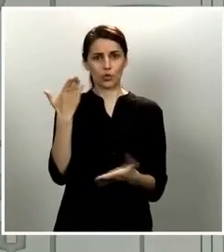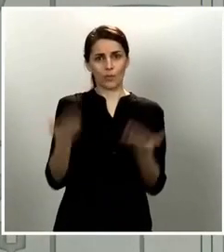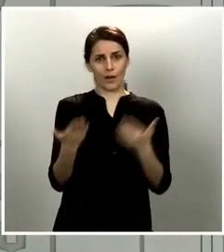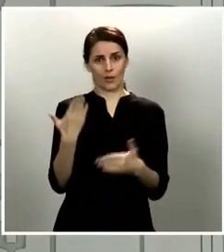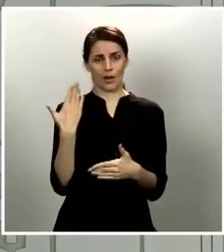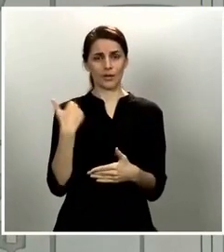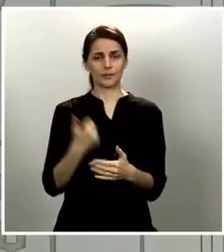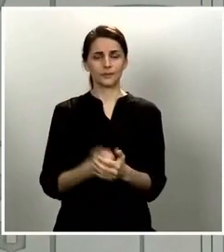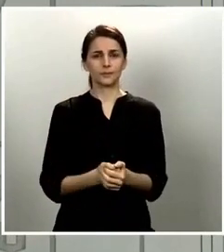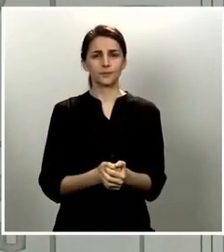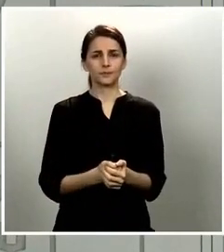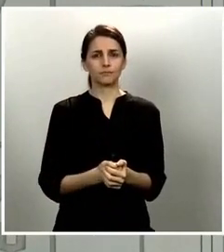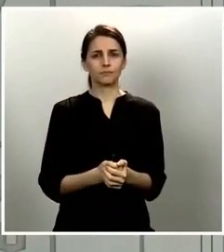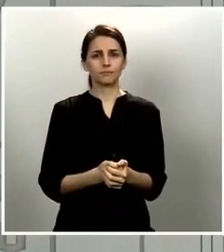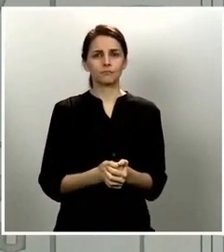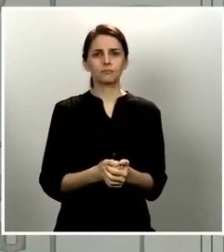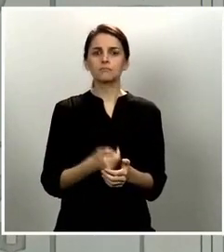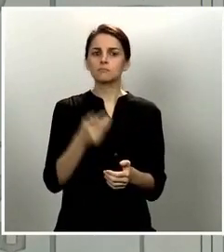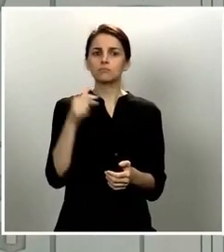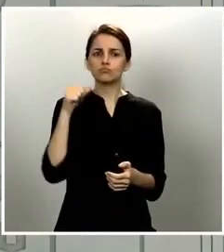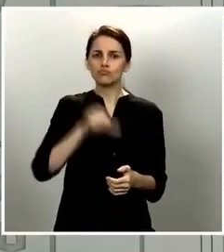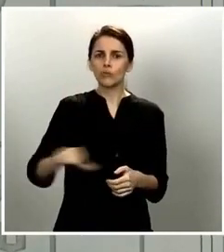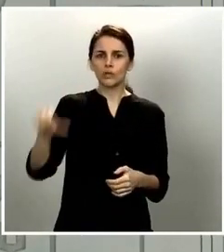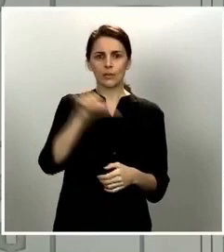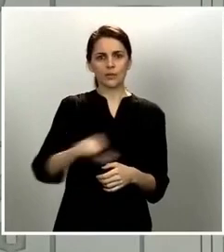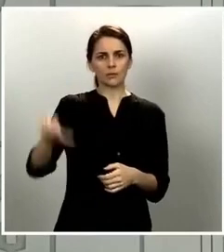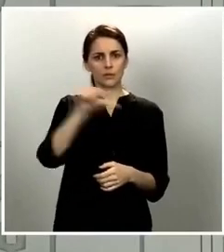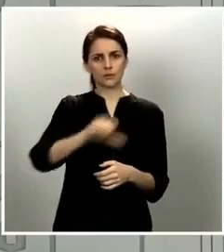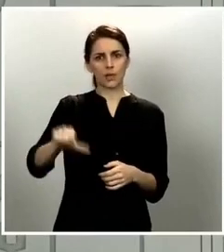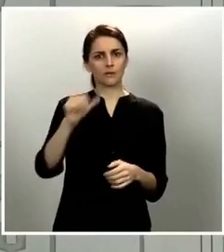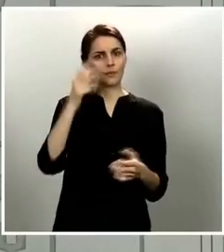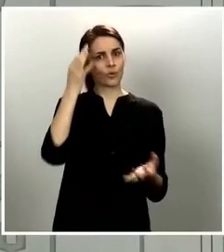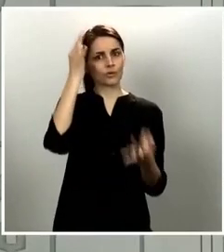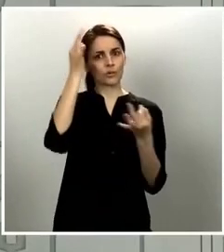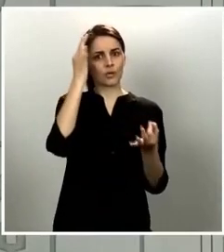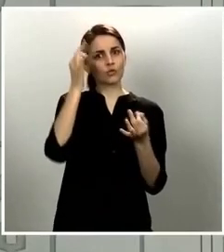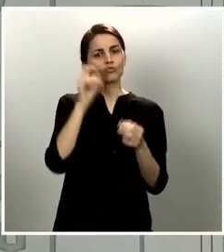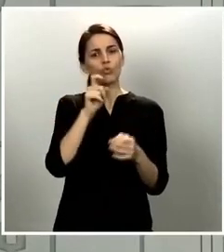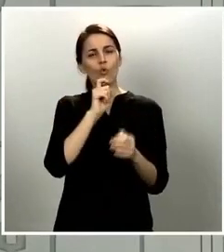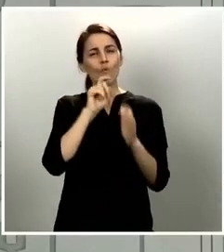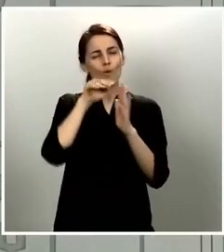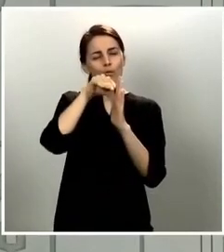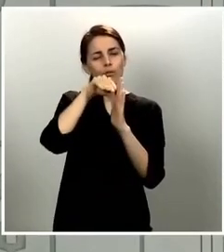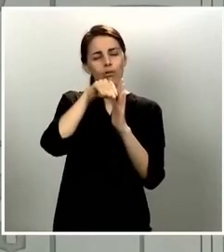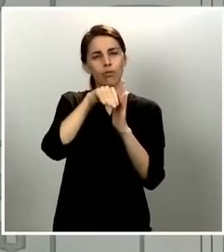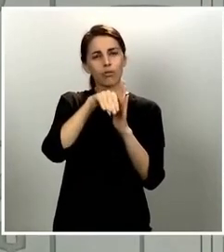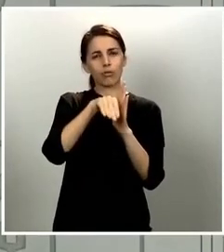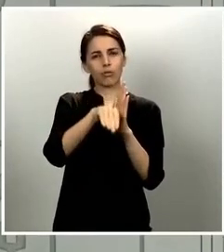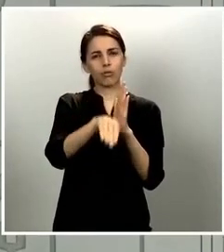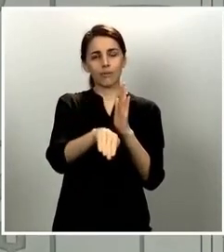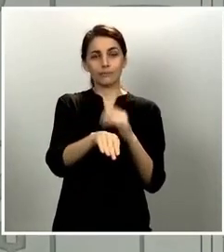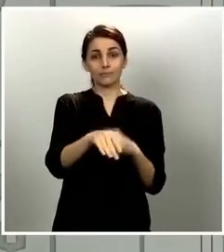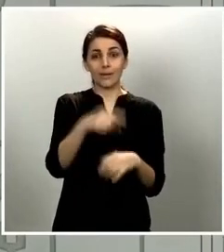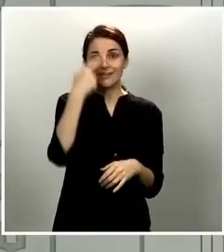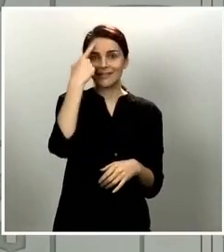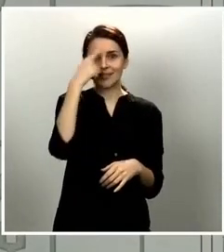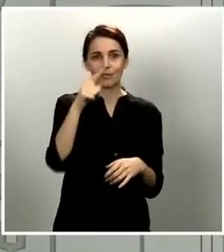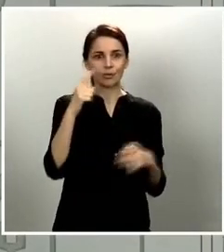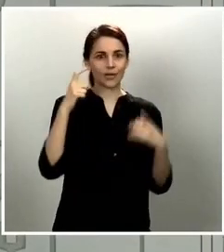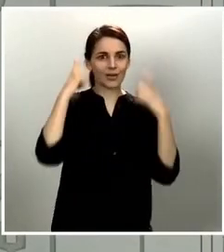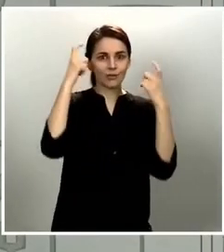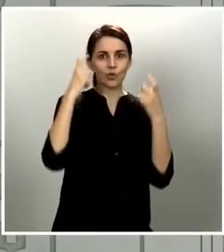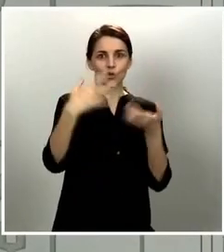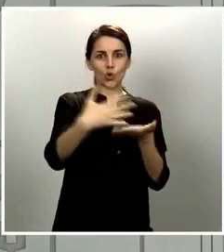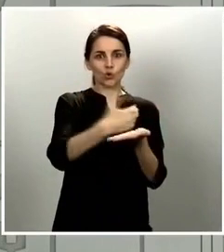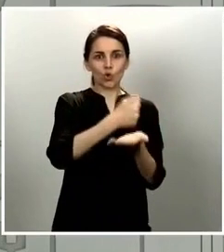observando ya desde hace varias semanas. Sabemos que además por el esfuerzo que hemos hecho entre todos se tienen que observar de una